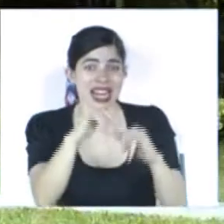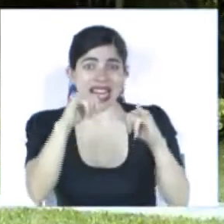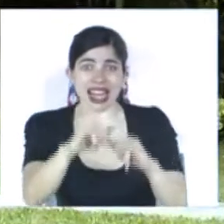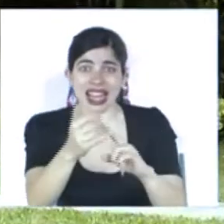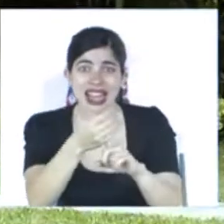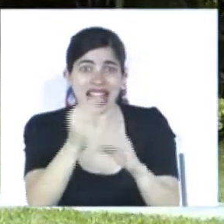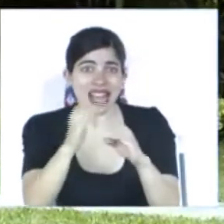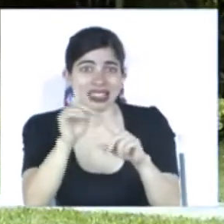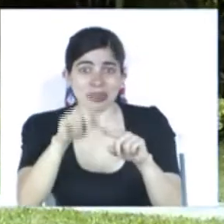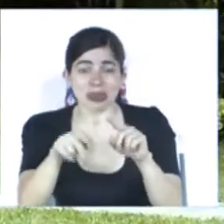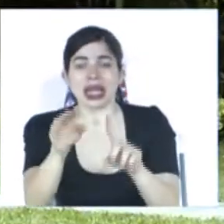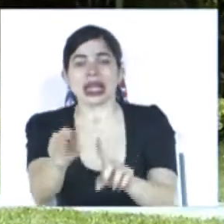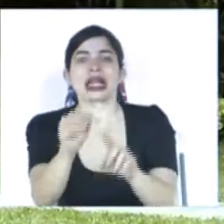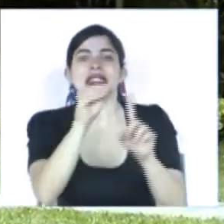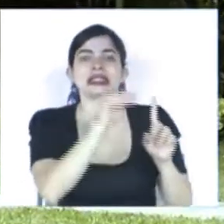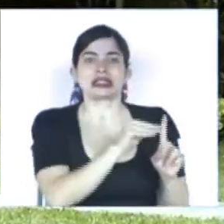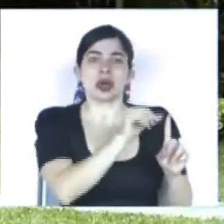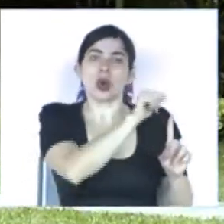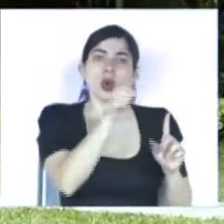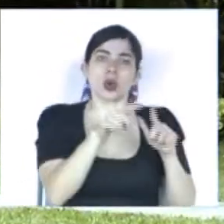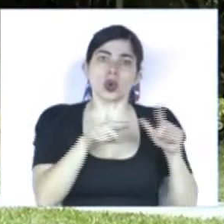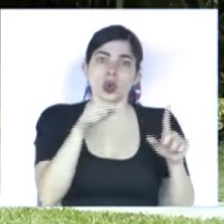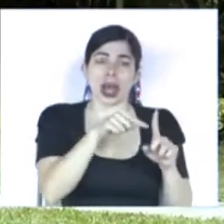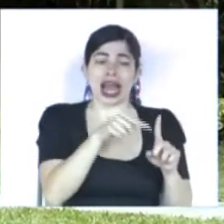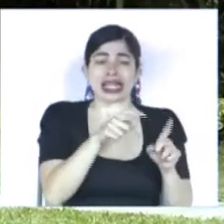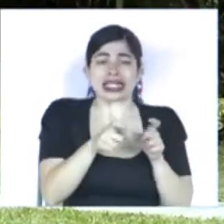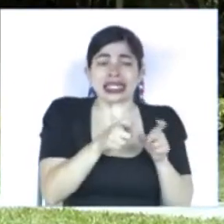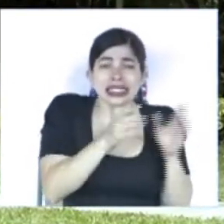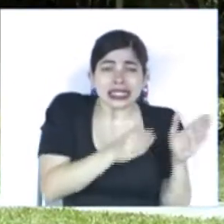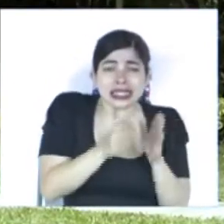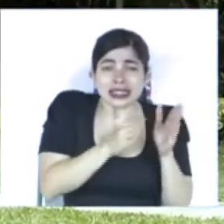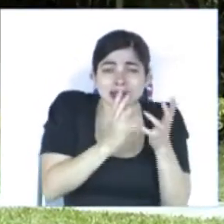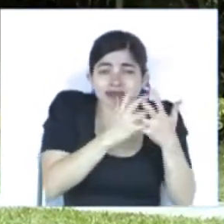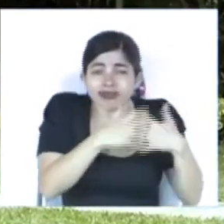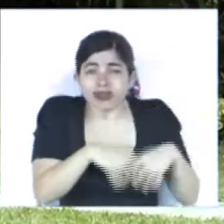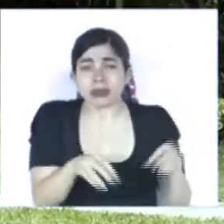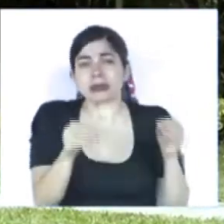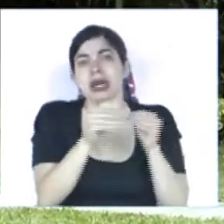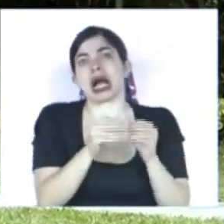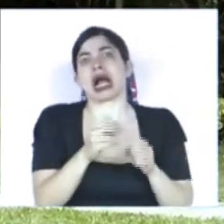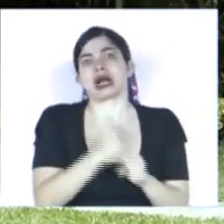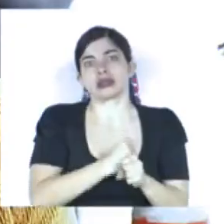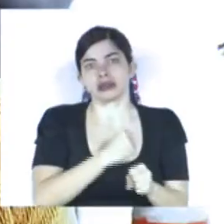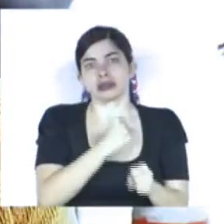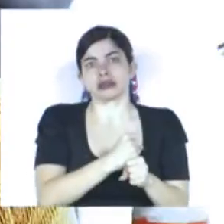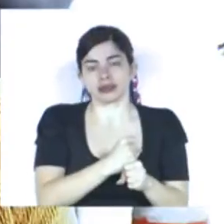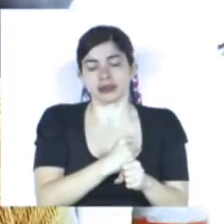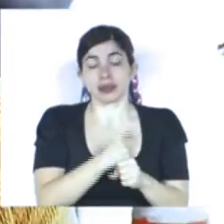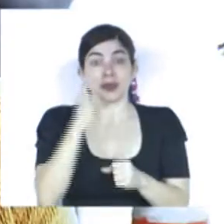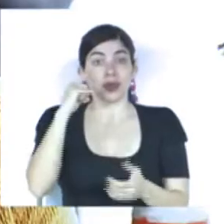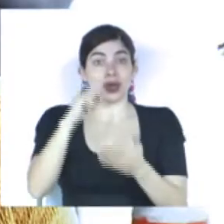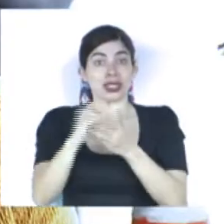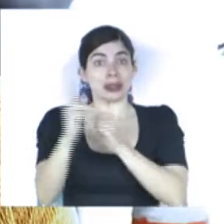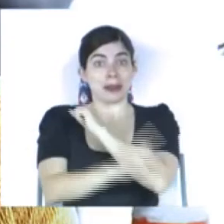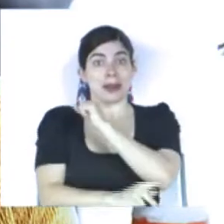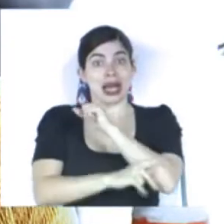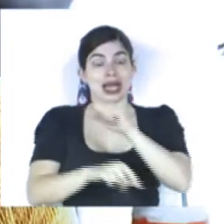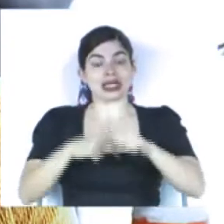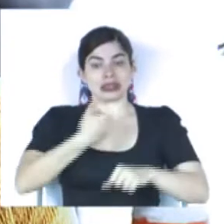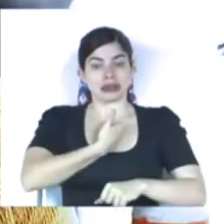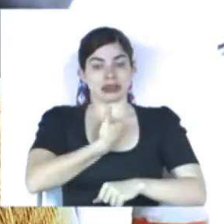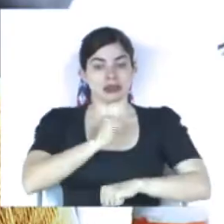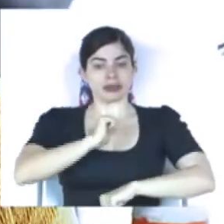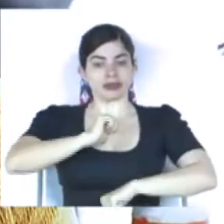la cuarentena en sus casas supone una logística mucho mayor. Por eso nos correspondió como país organizar un modelo